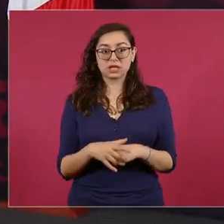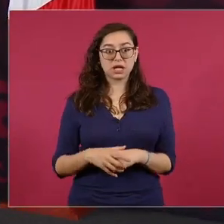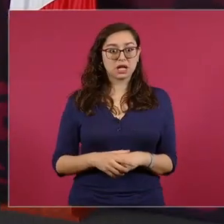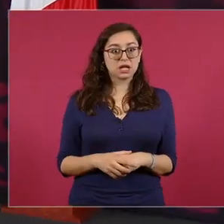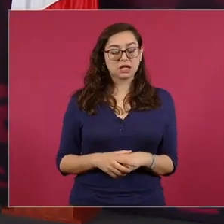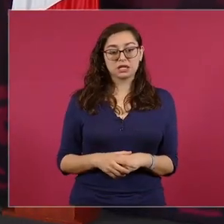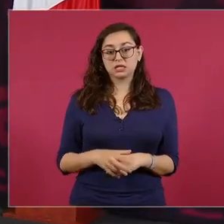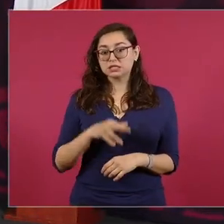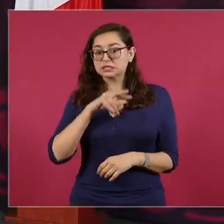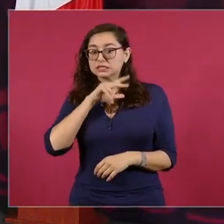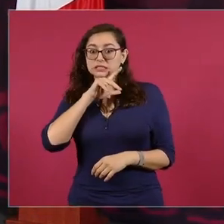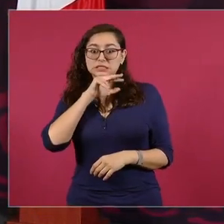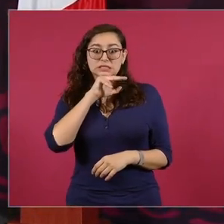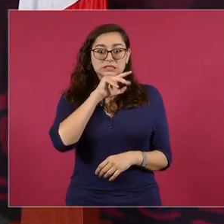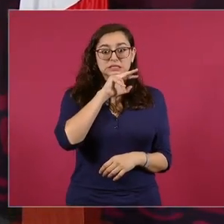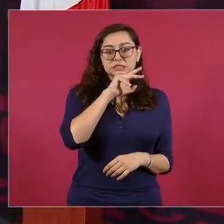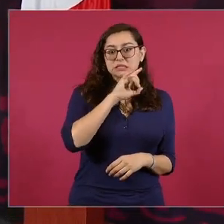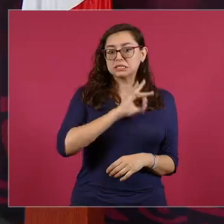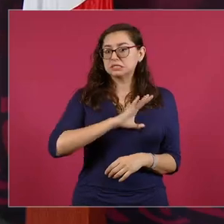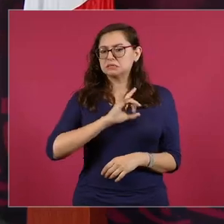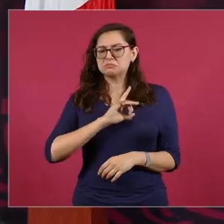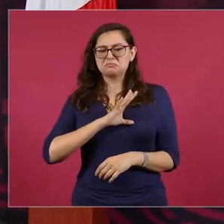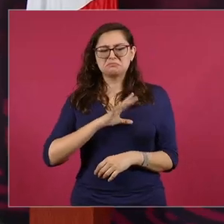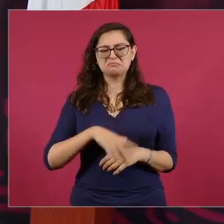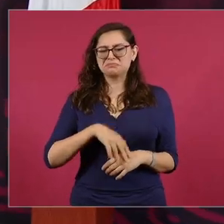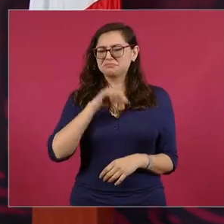de qué temer.